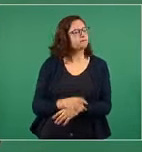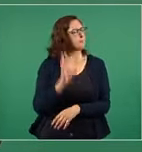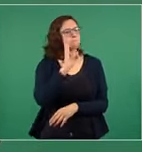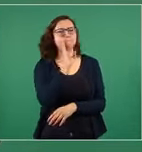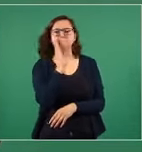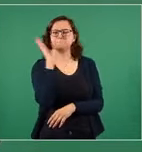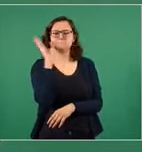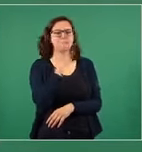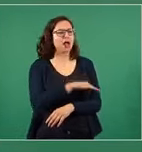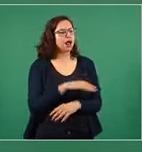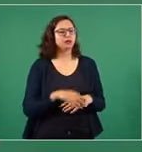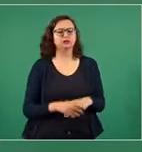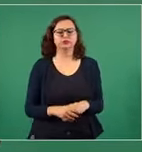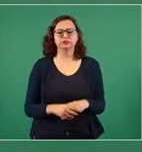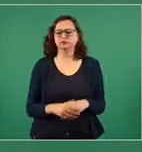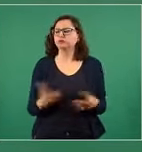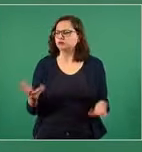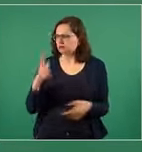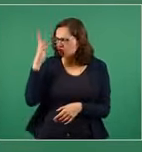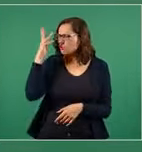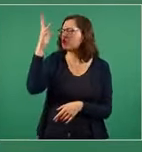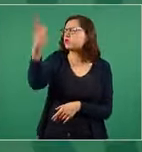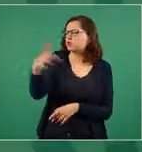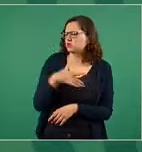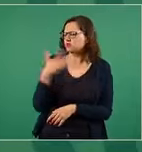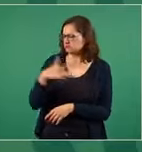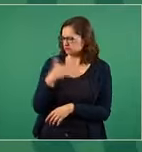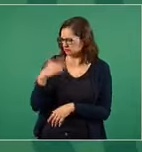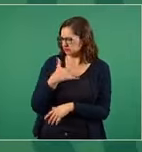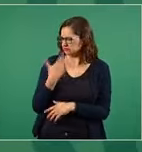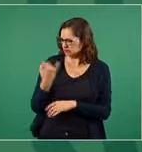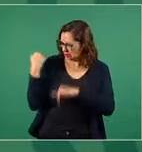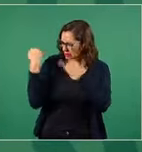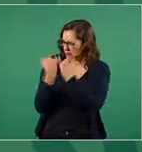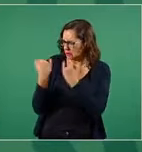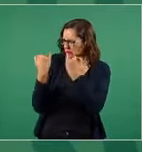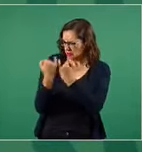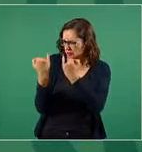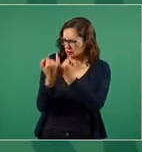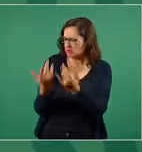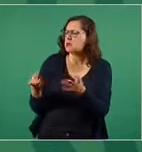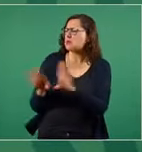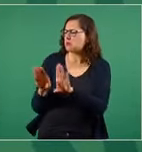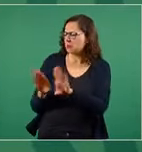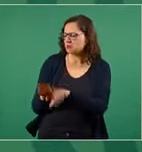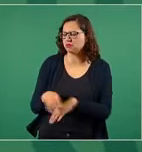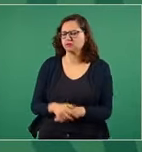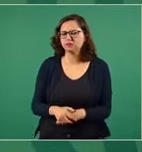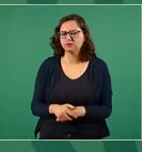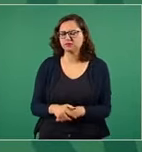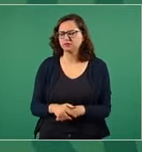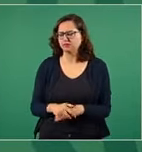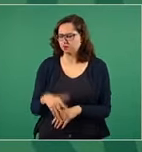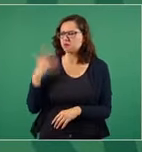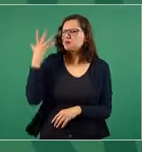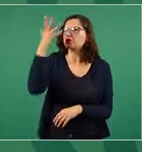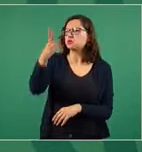Pero, pero ¿cómo piensa que vamos a estar después